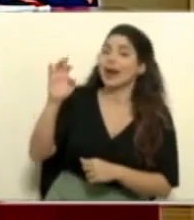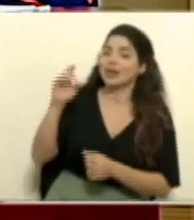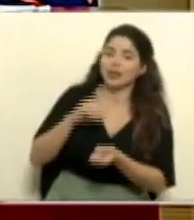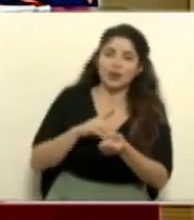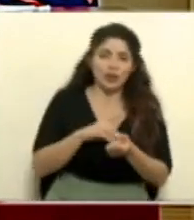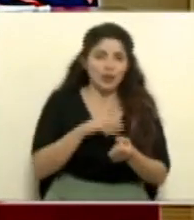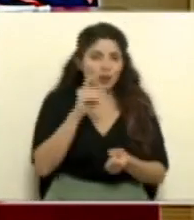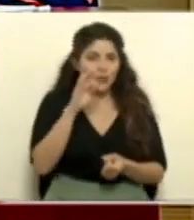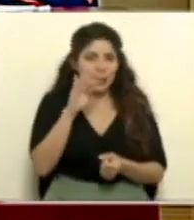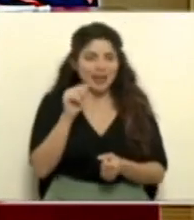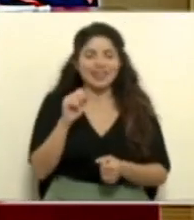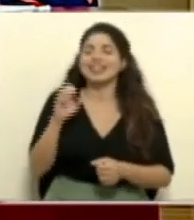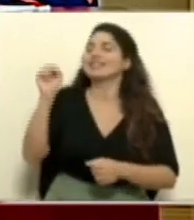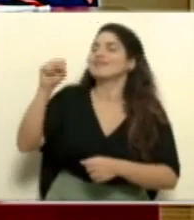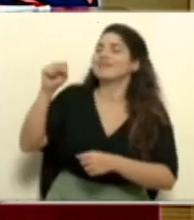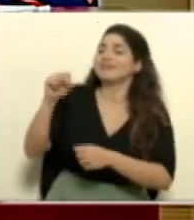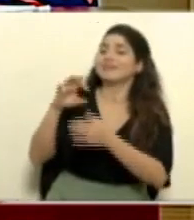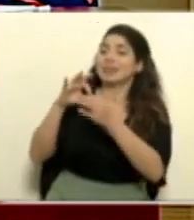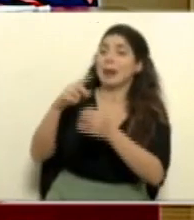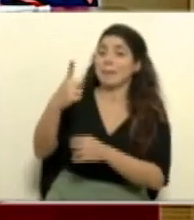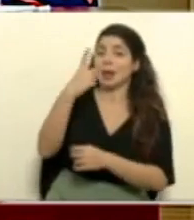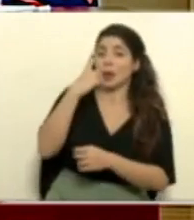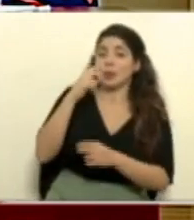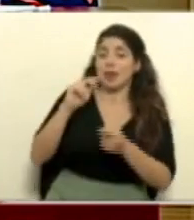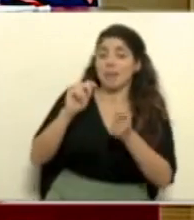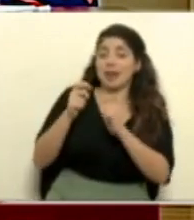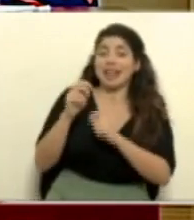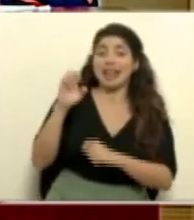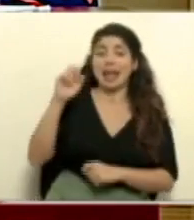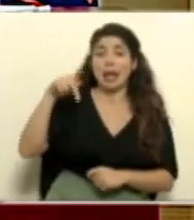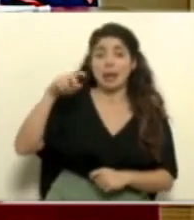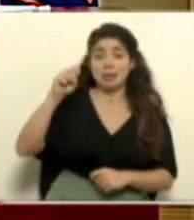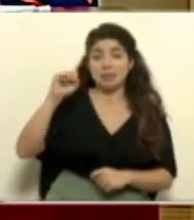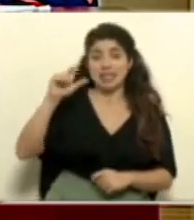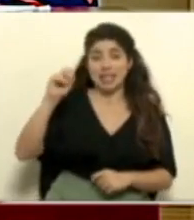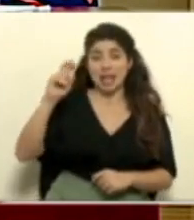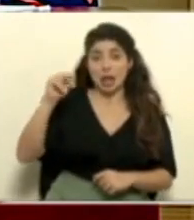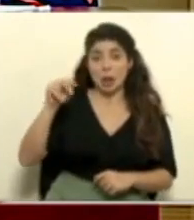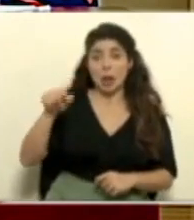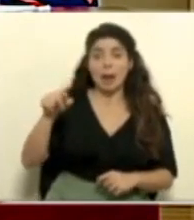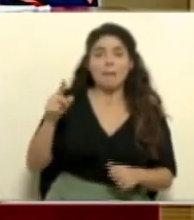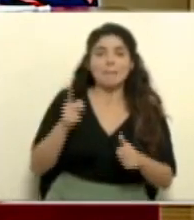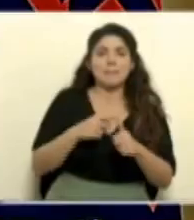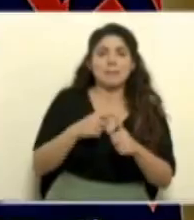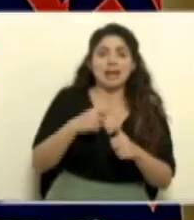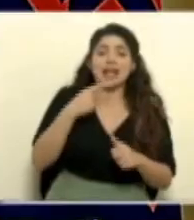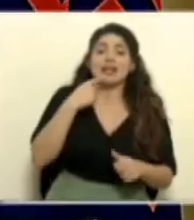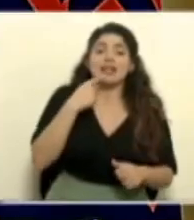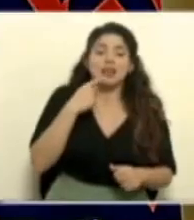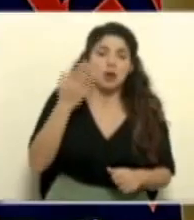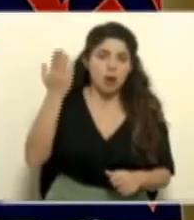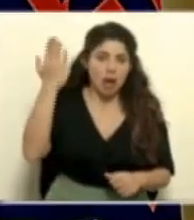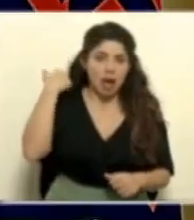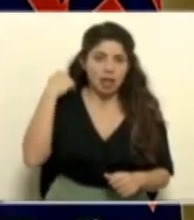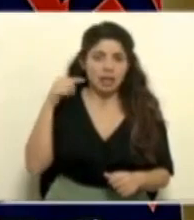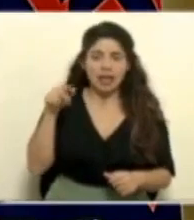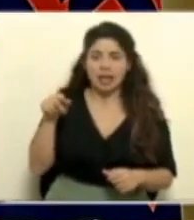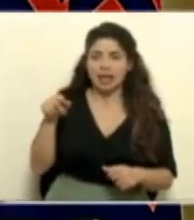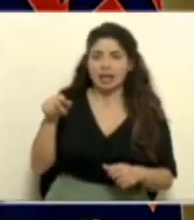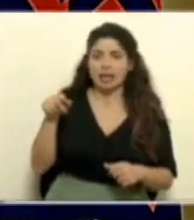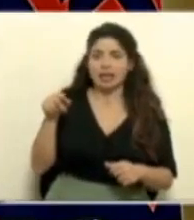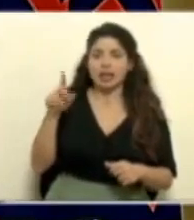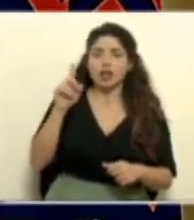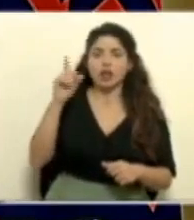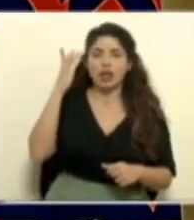respecto a la pregunta de la variante Epsilon esa fue la que originalmente se había descrito como una variante de origen en